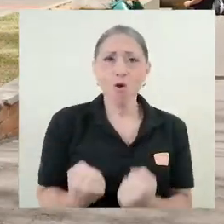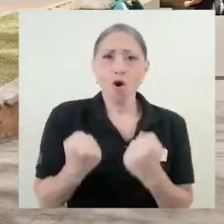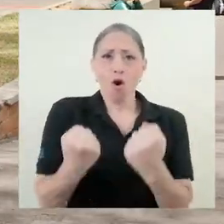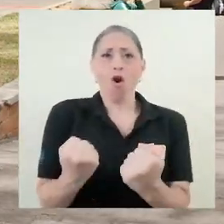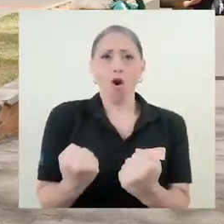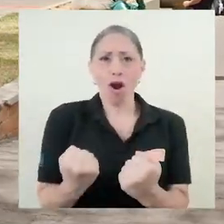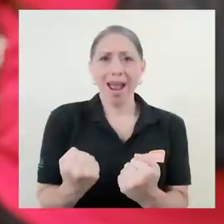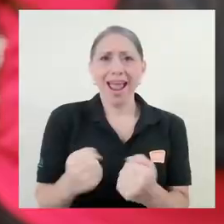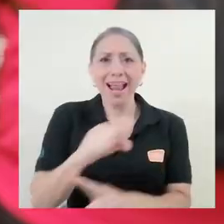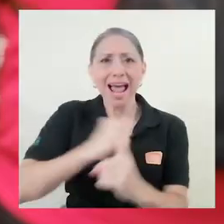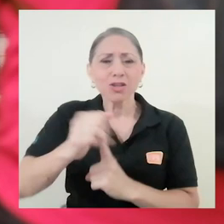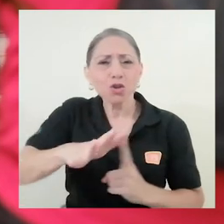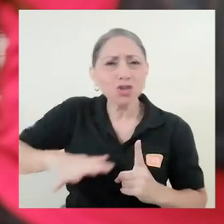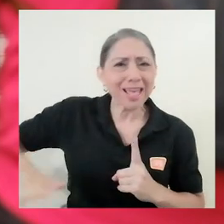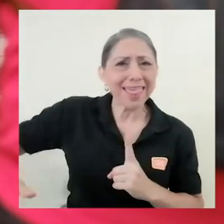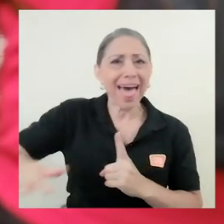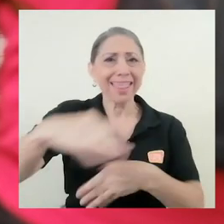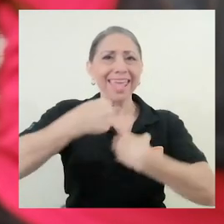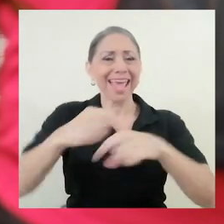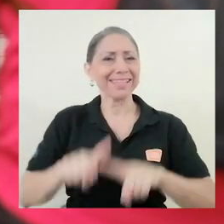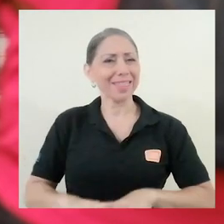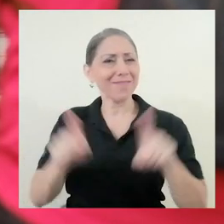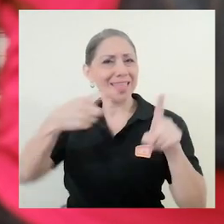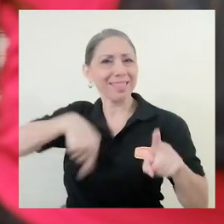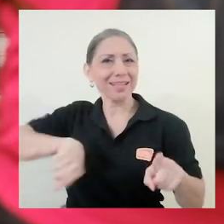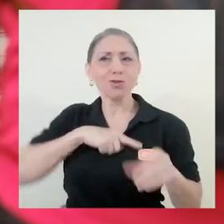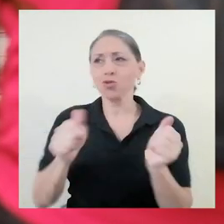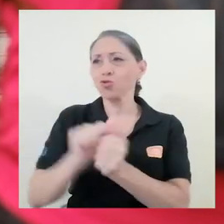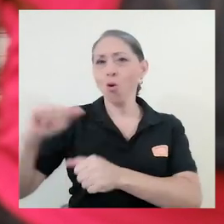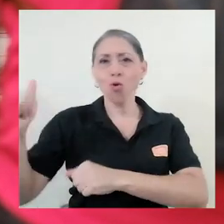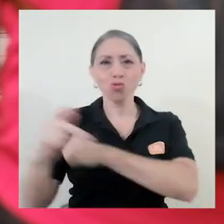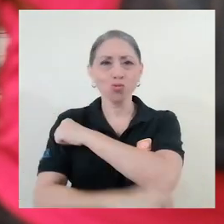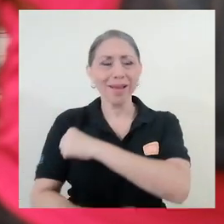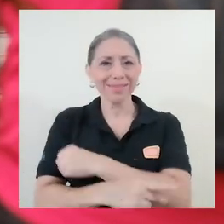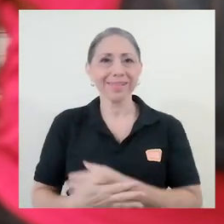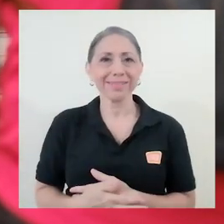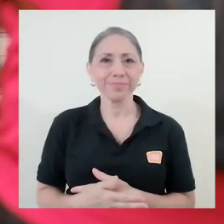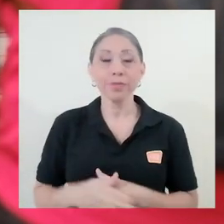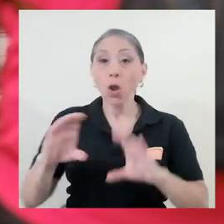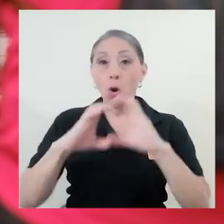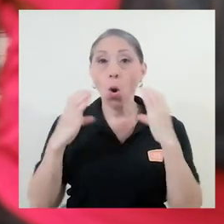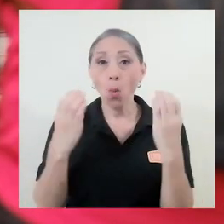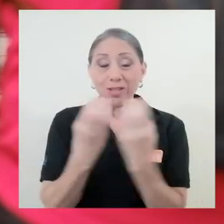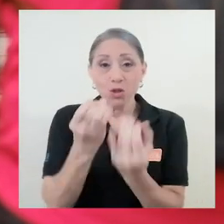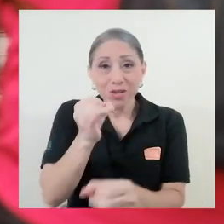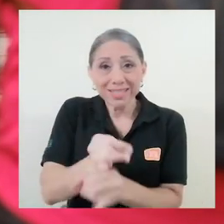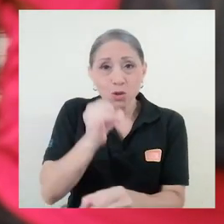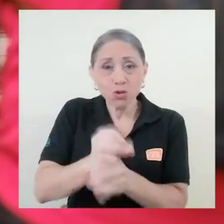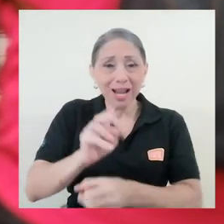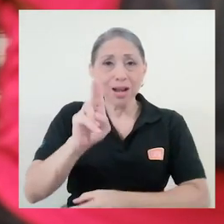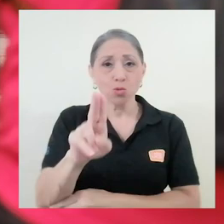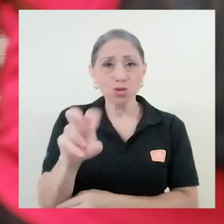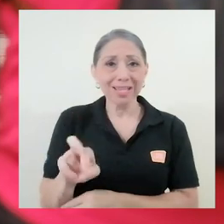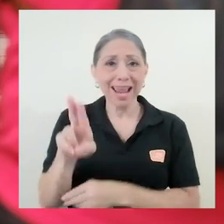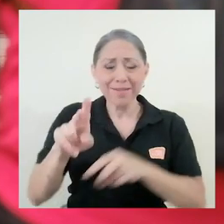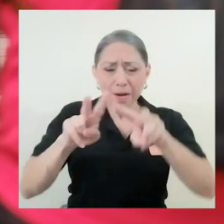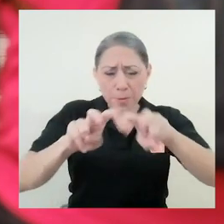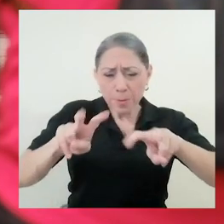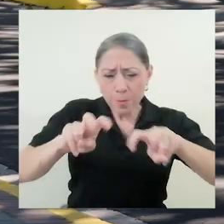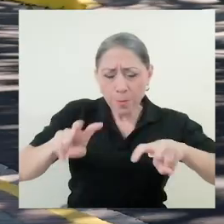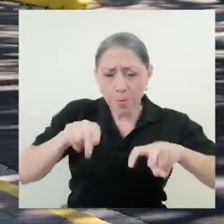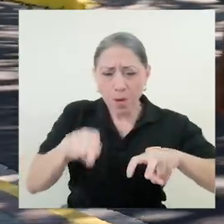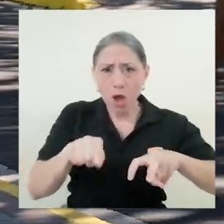fortalecer esa sociedad que nos diferencia. El análisis que hizo la Comisión Institucional de la